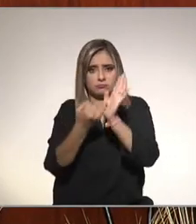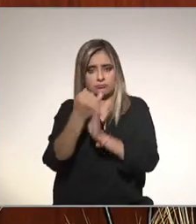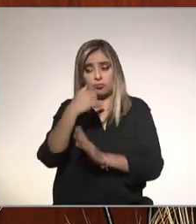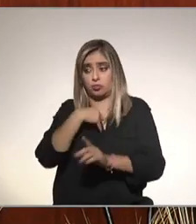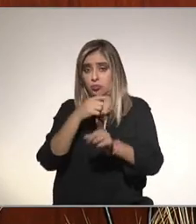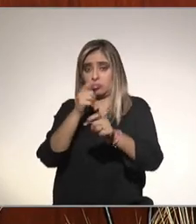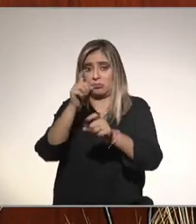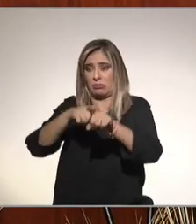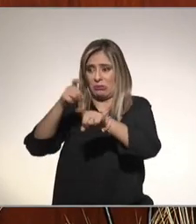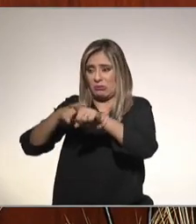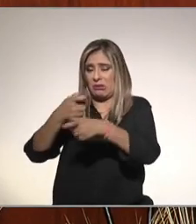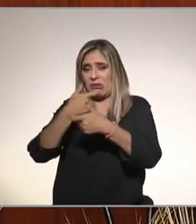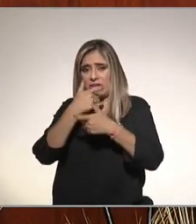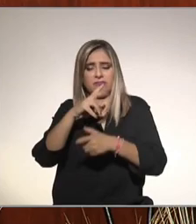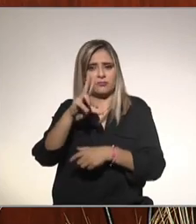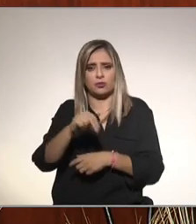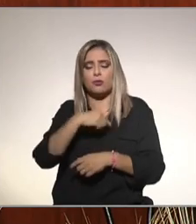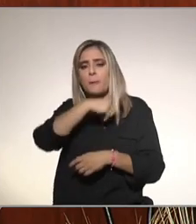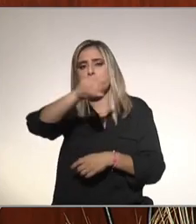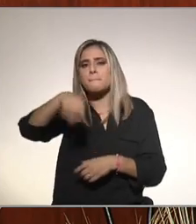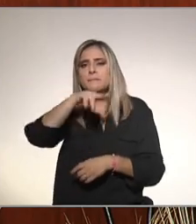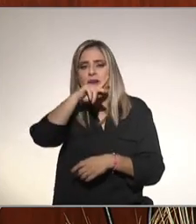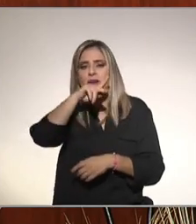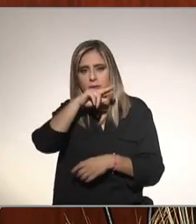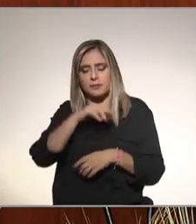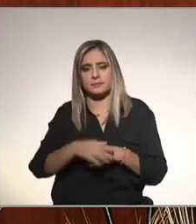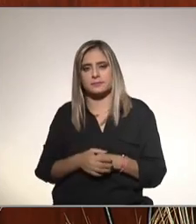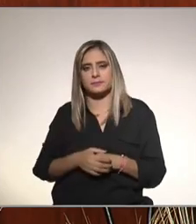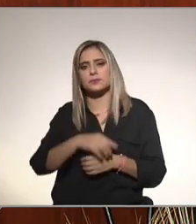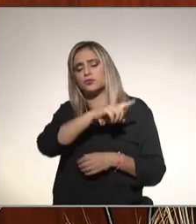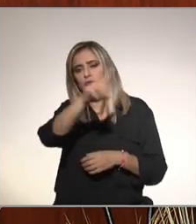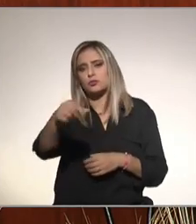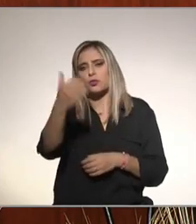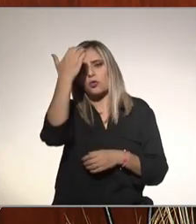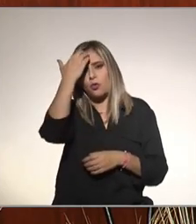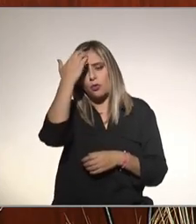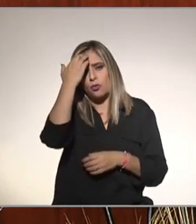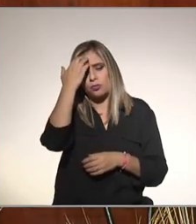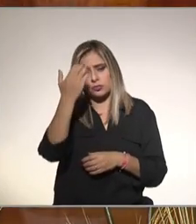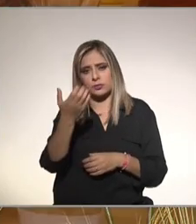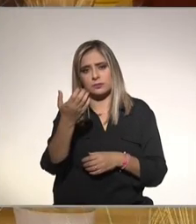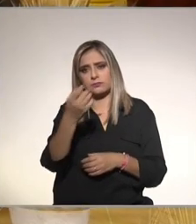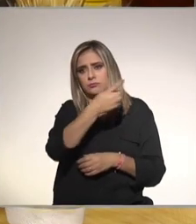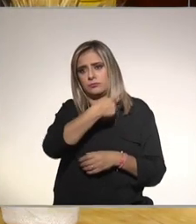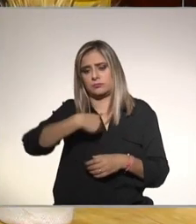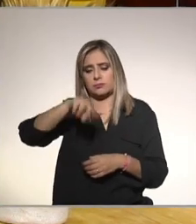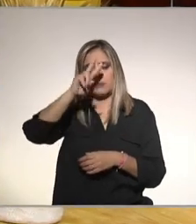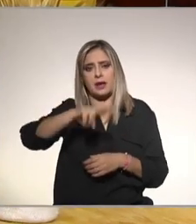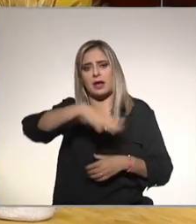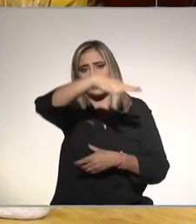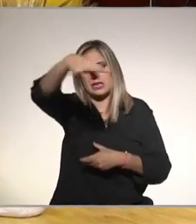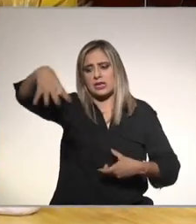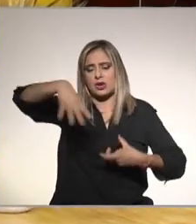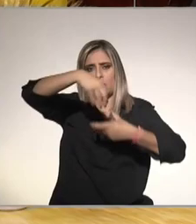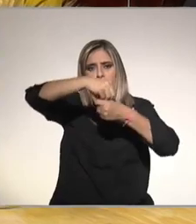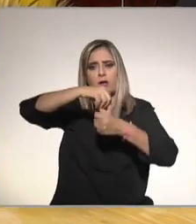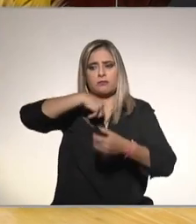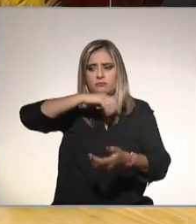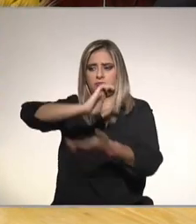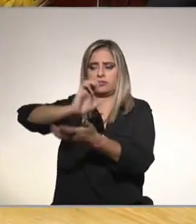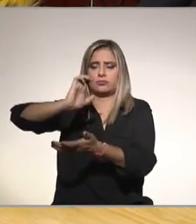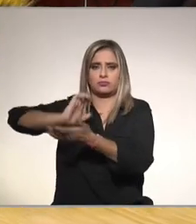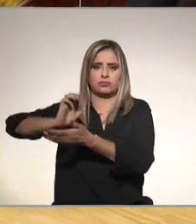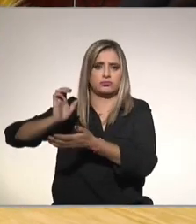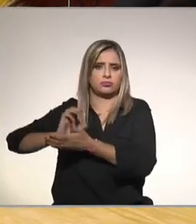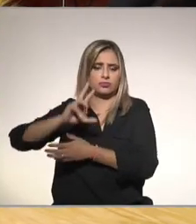burlamos de algún paciente mucho menos nos preocupan mucho y ustedes nos conocen ya aquí en diálogos verdad Citlaly somos lo más incluyente nunca se discriminará a